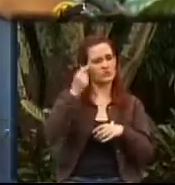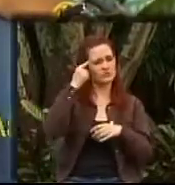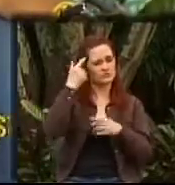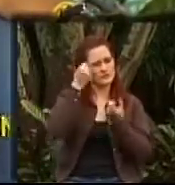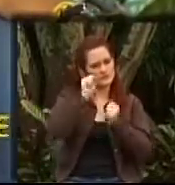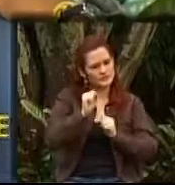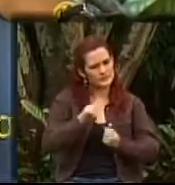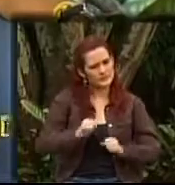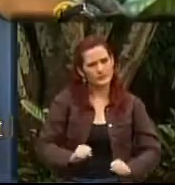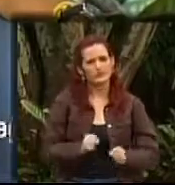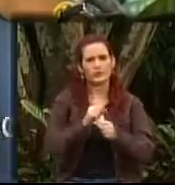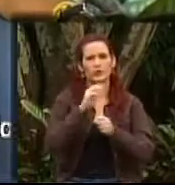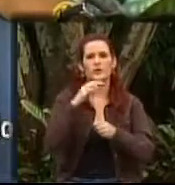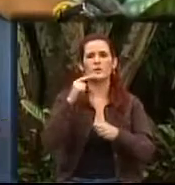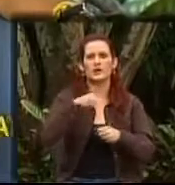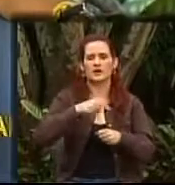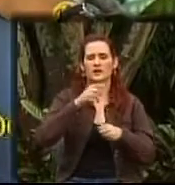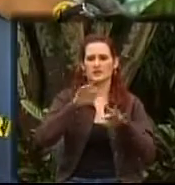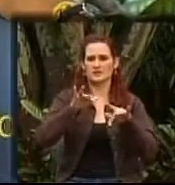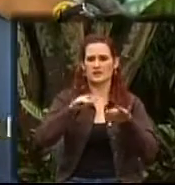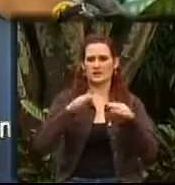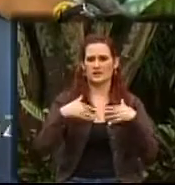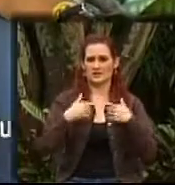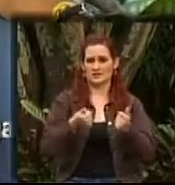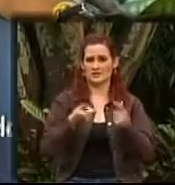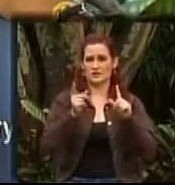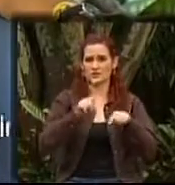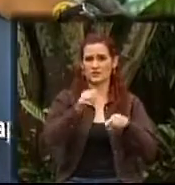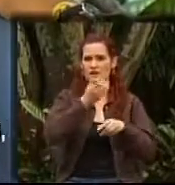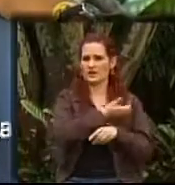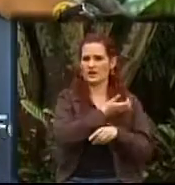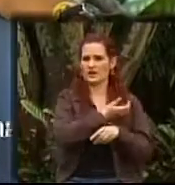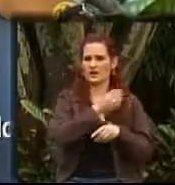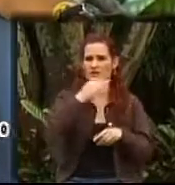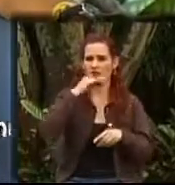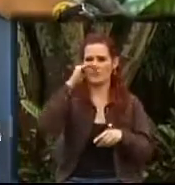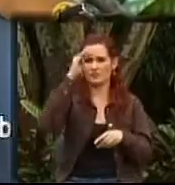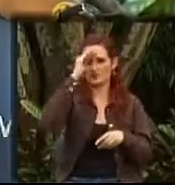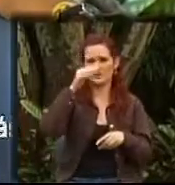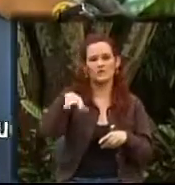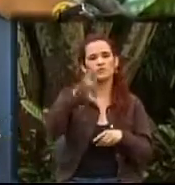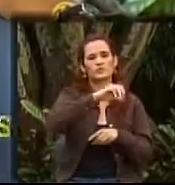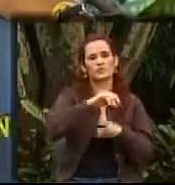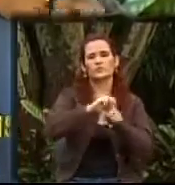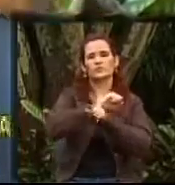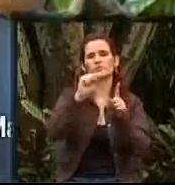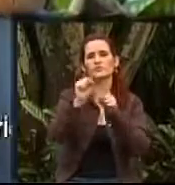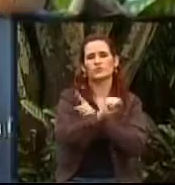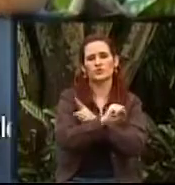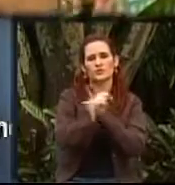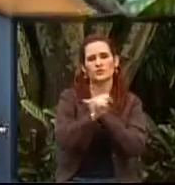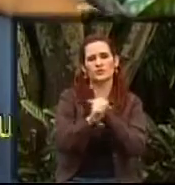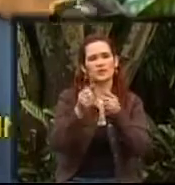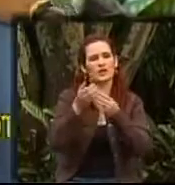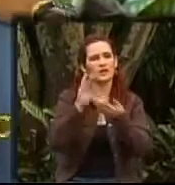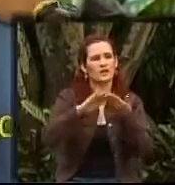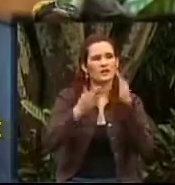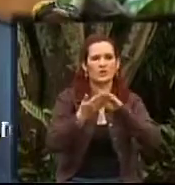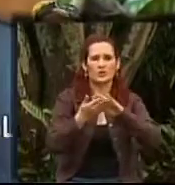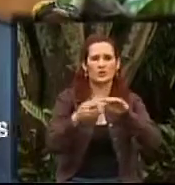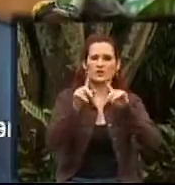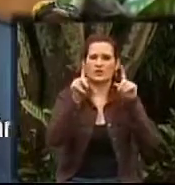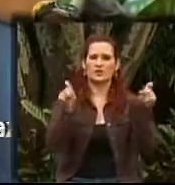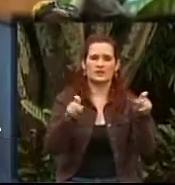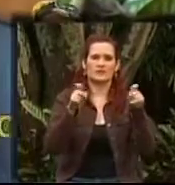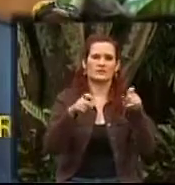Salud, que nos preocupa como Alcaldía de Medellín y que nos debería preocupar a todos como sociedad y como comunidad, porque es un tema que está